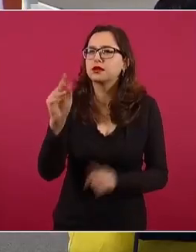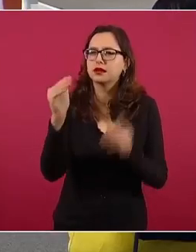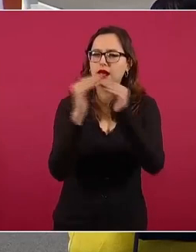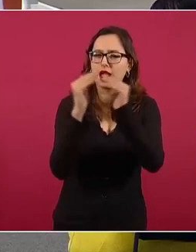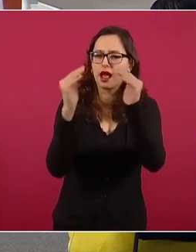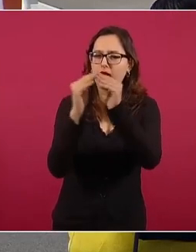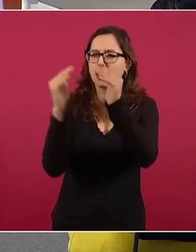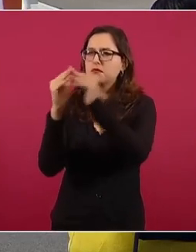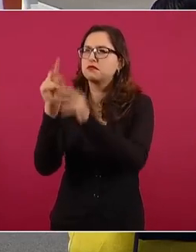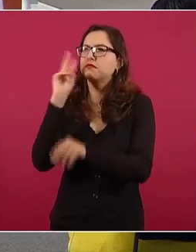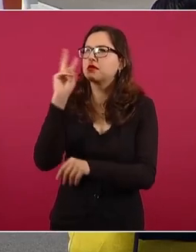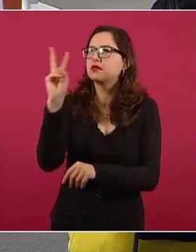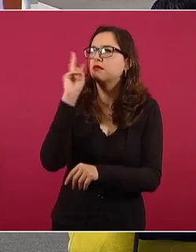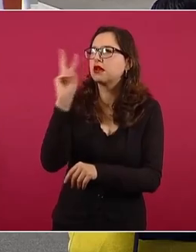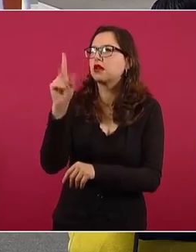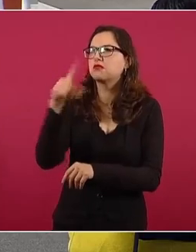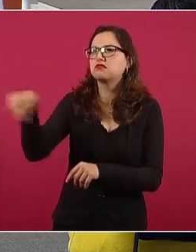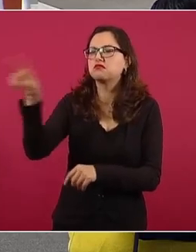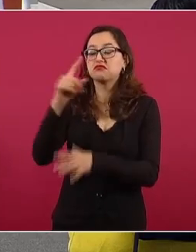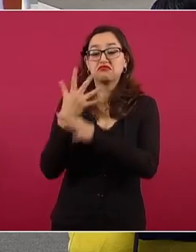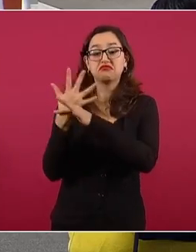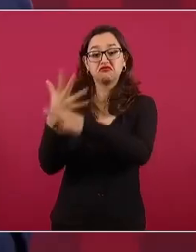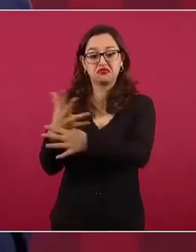Aquí defendemos al INE,